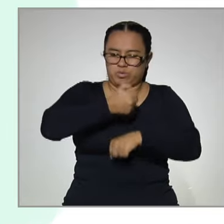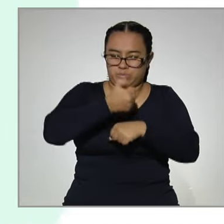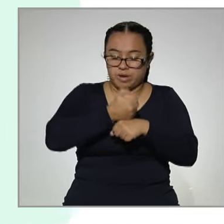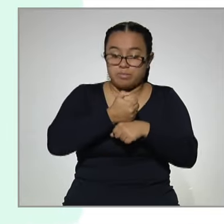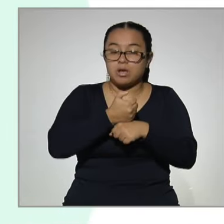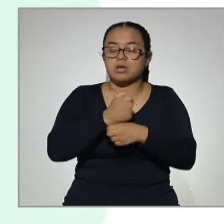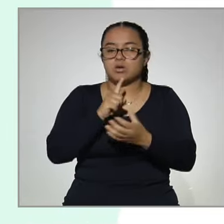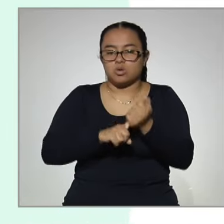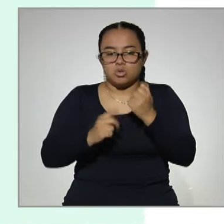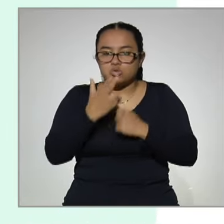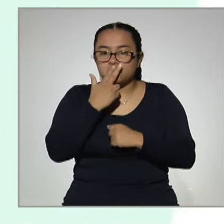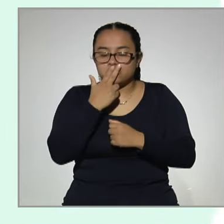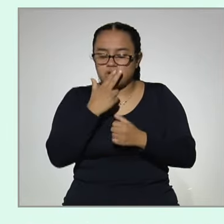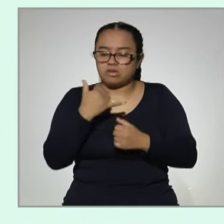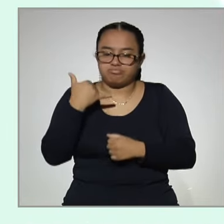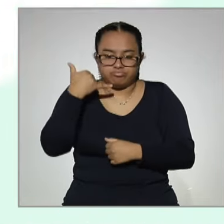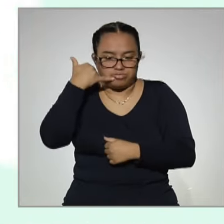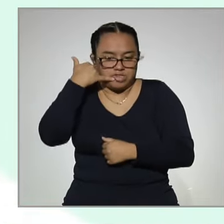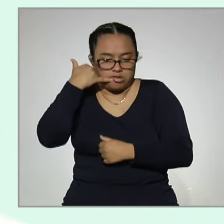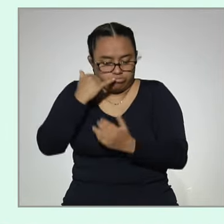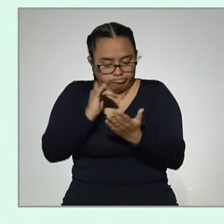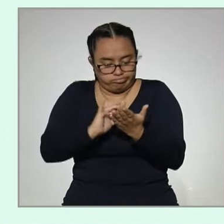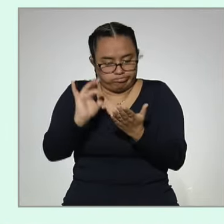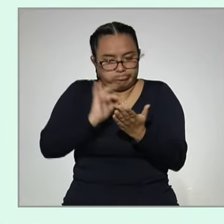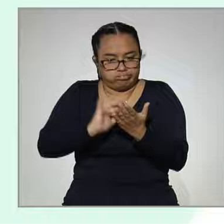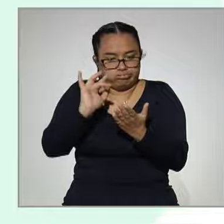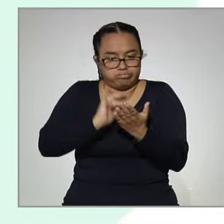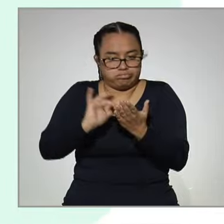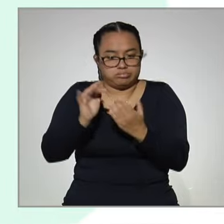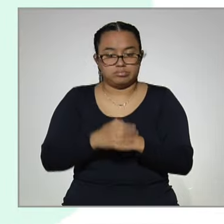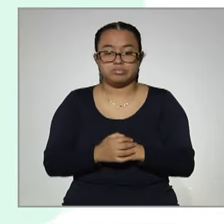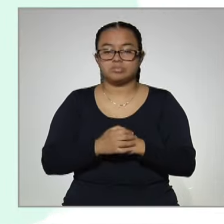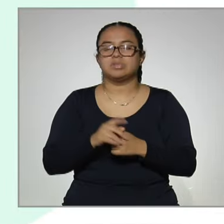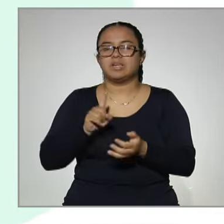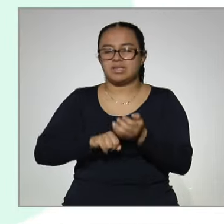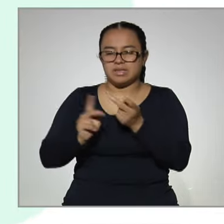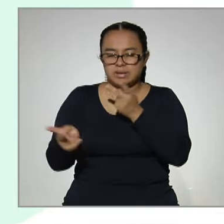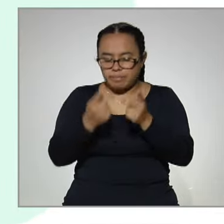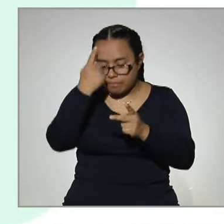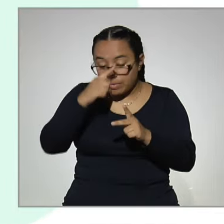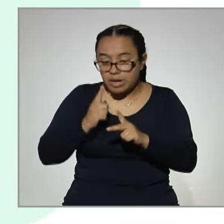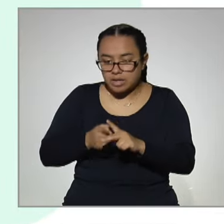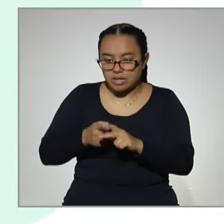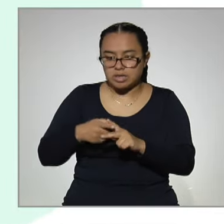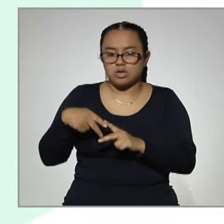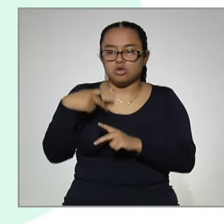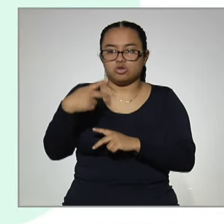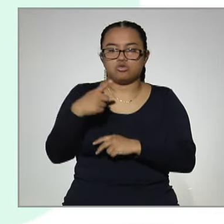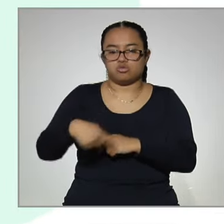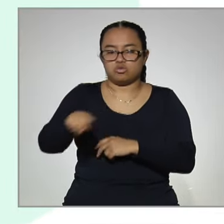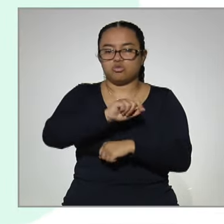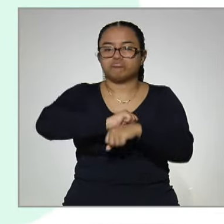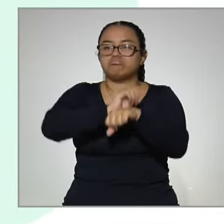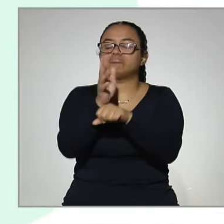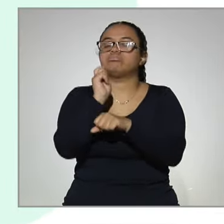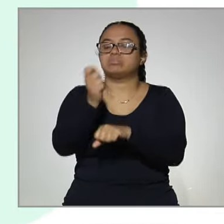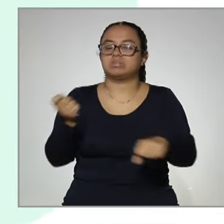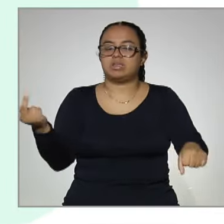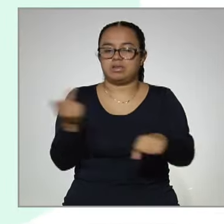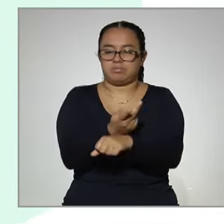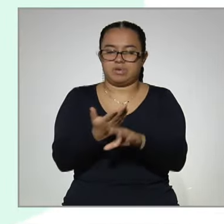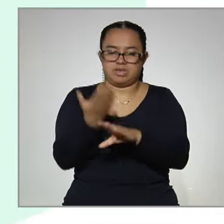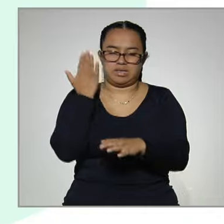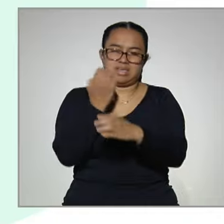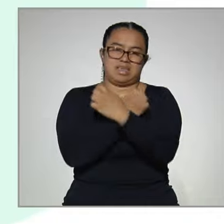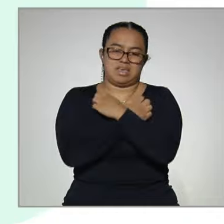utilizó un celular inteligente. Encuesta para la medición del impacto COVID-19 en la